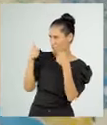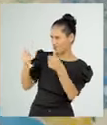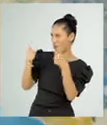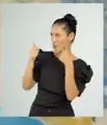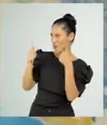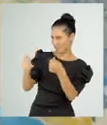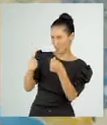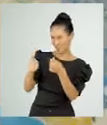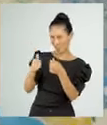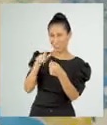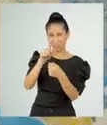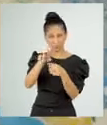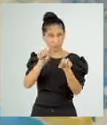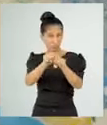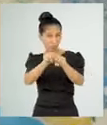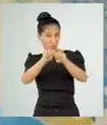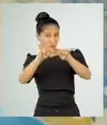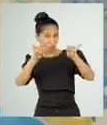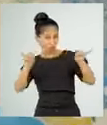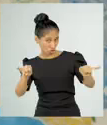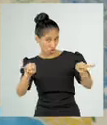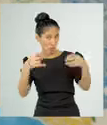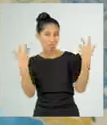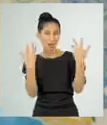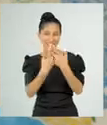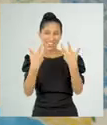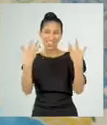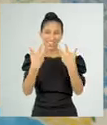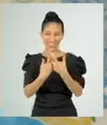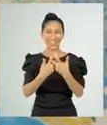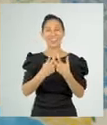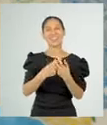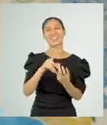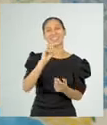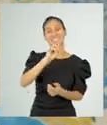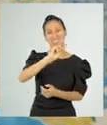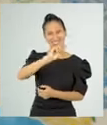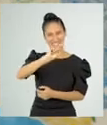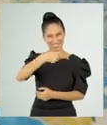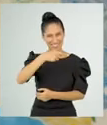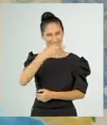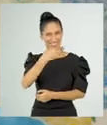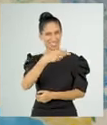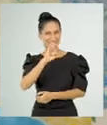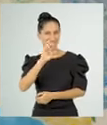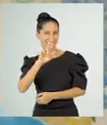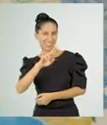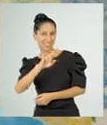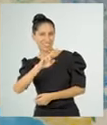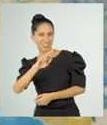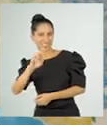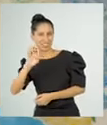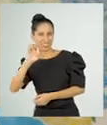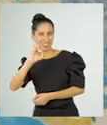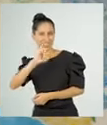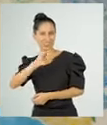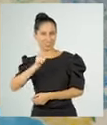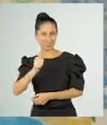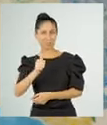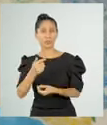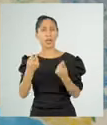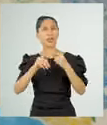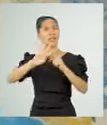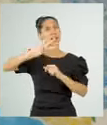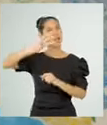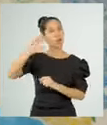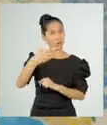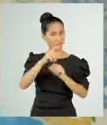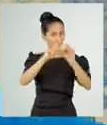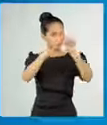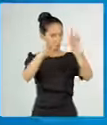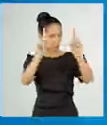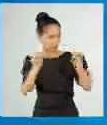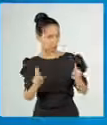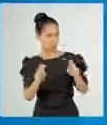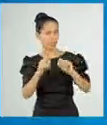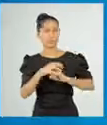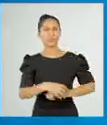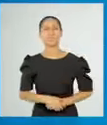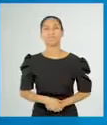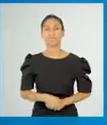Punto a tu favor. Un sinónimo contextual para fragua es herrería. Aquí tengo otra pregunta. Vamos con la cuarta.